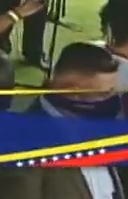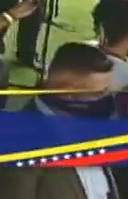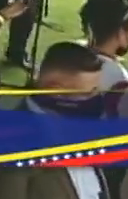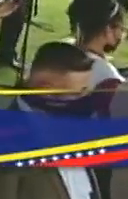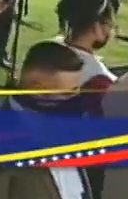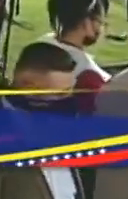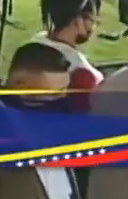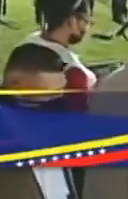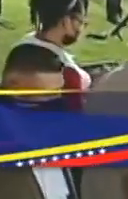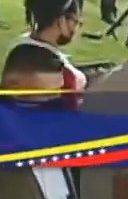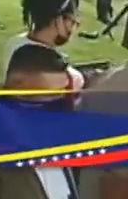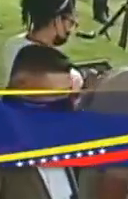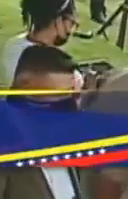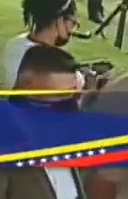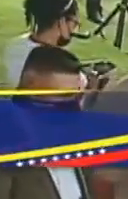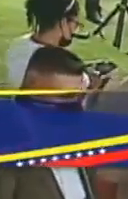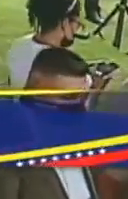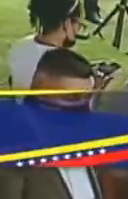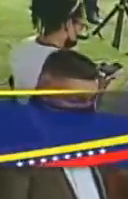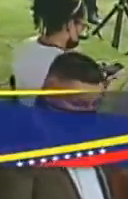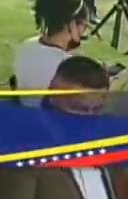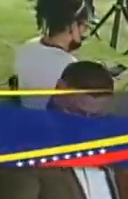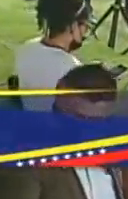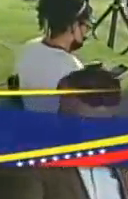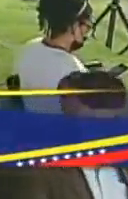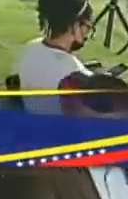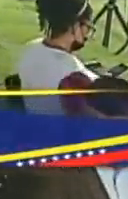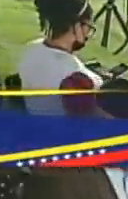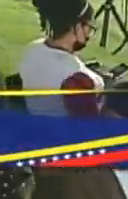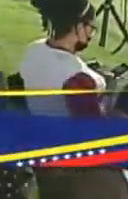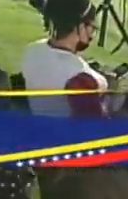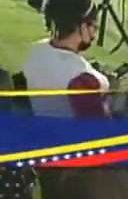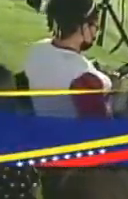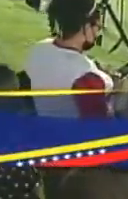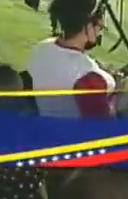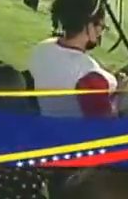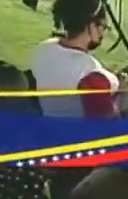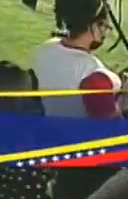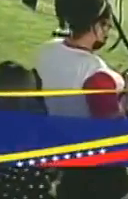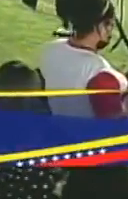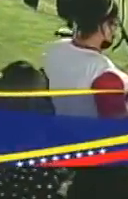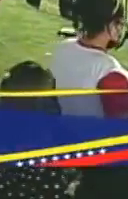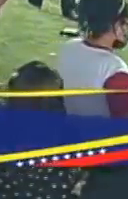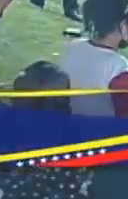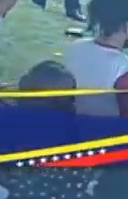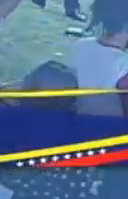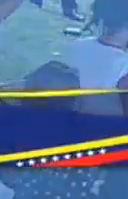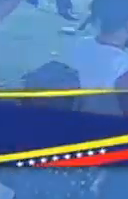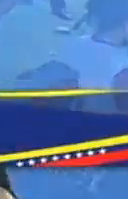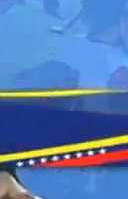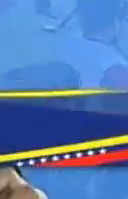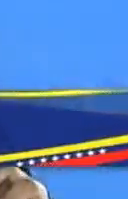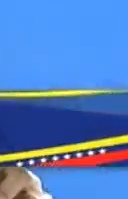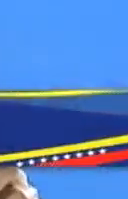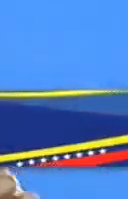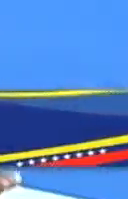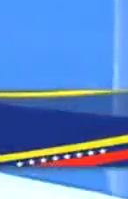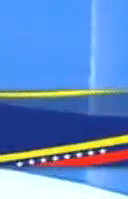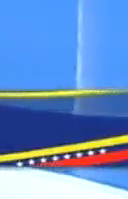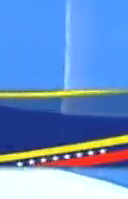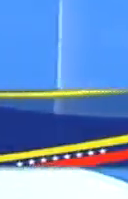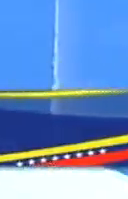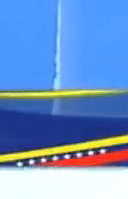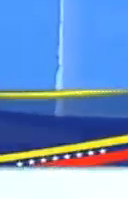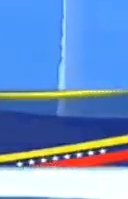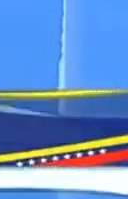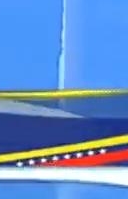Ezequiel Zamora, viviendas que cuentan con todas las garantías, con todos los servicios y que además son ejemplo de dignidad en todo